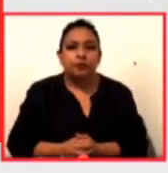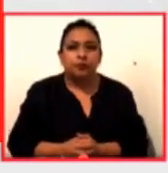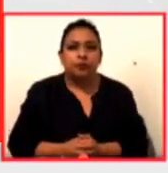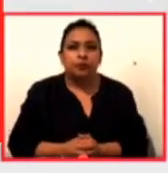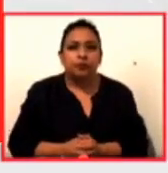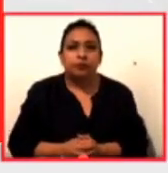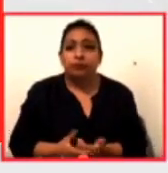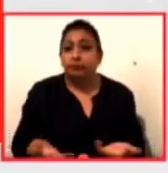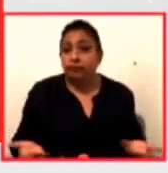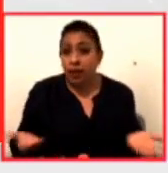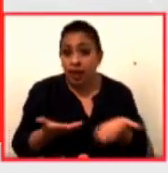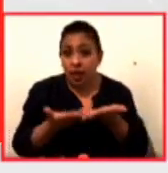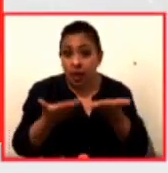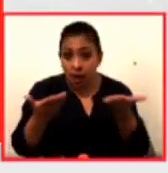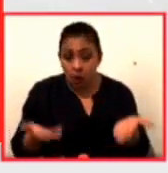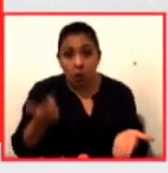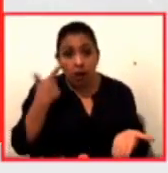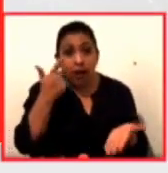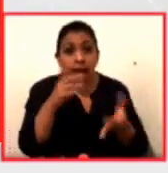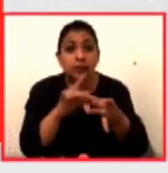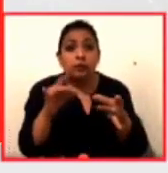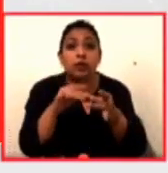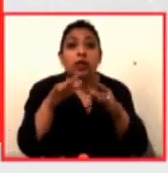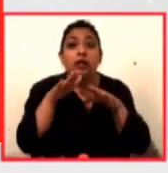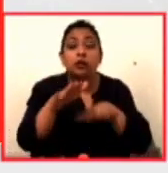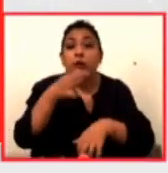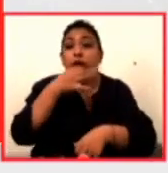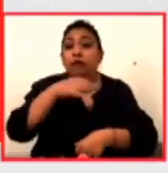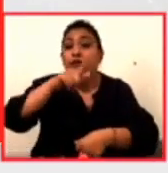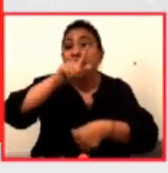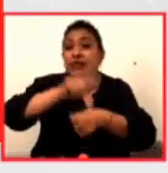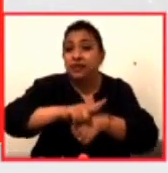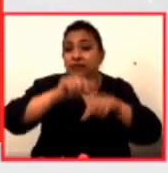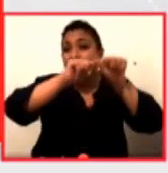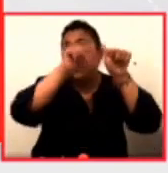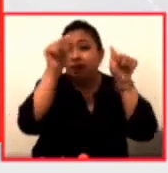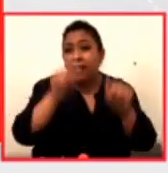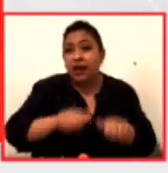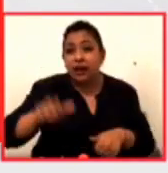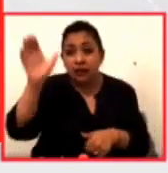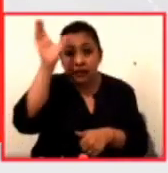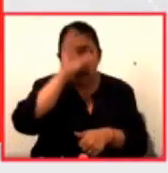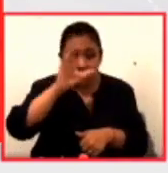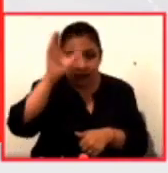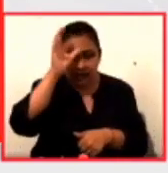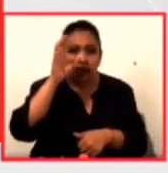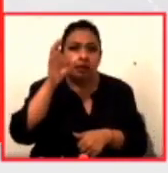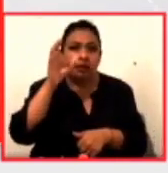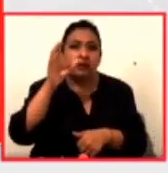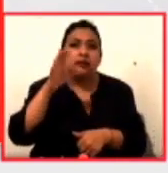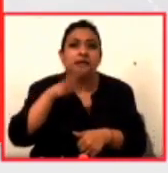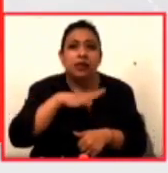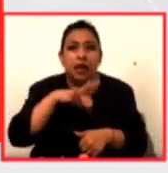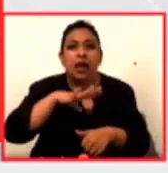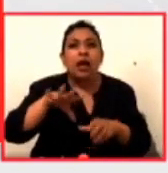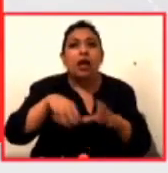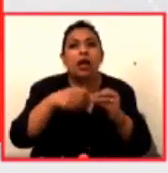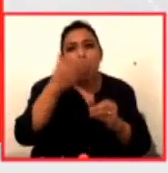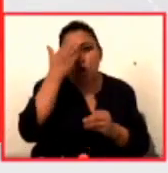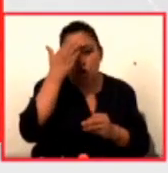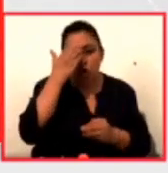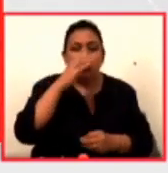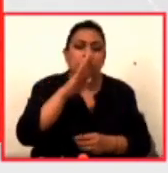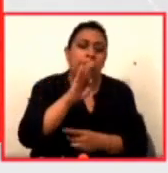Bueno, y a continuación les vamos a platicar acerca de un festival de arte y ciencia que tiene el nombre de uno de los cuentos más conocidos de Jorge Luis